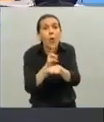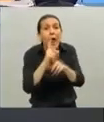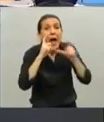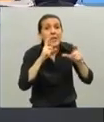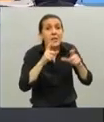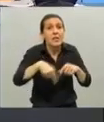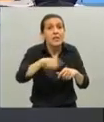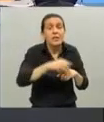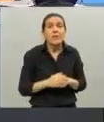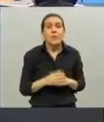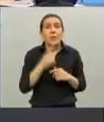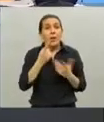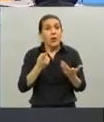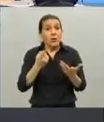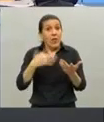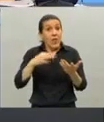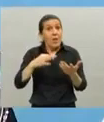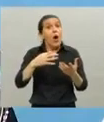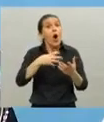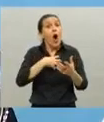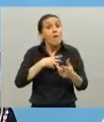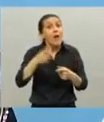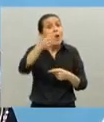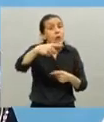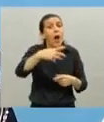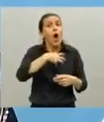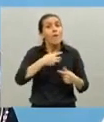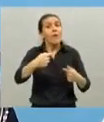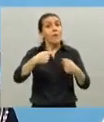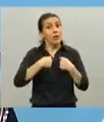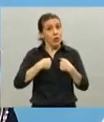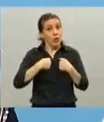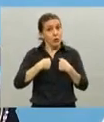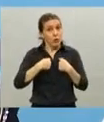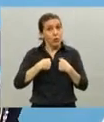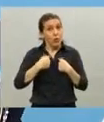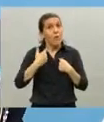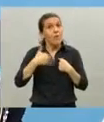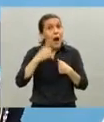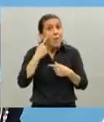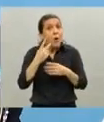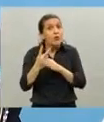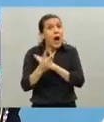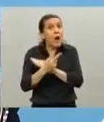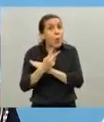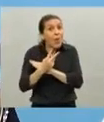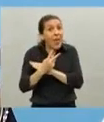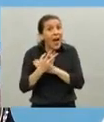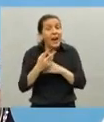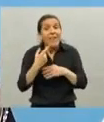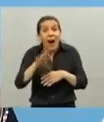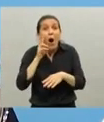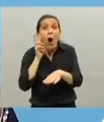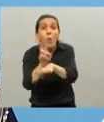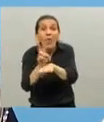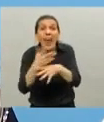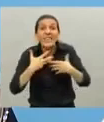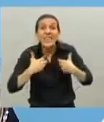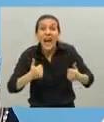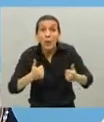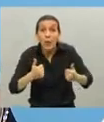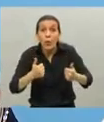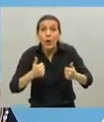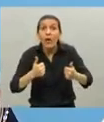Y yo quiero que confíen en nosotros. Vamos a ocuparnos de cuidarlos, no solo en su salud, sino también en el día después,